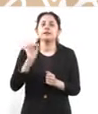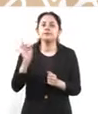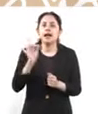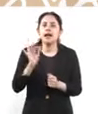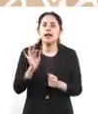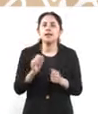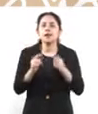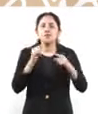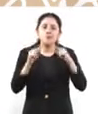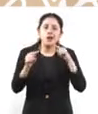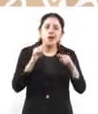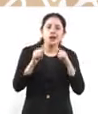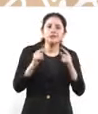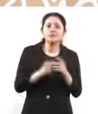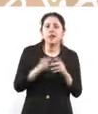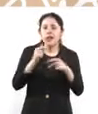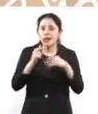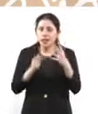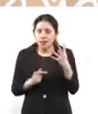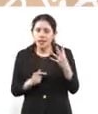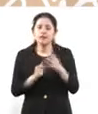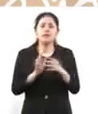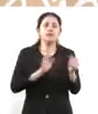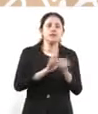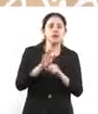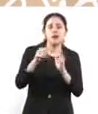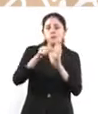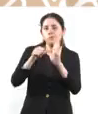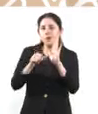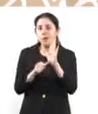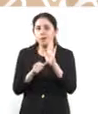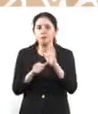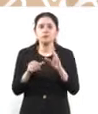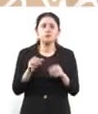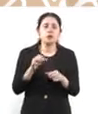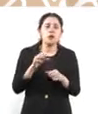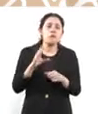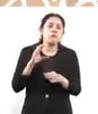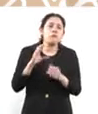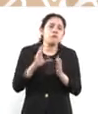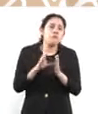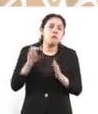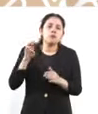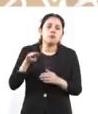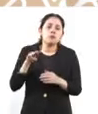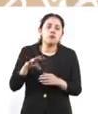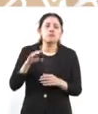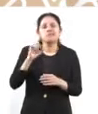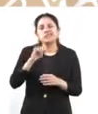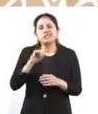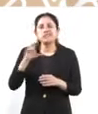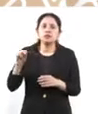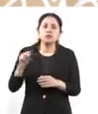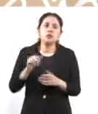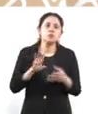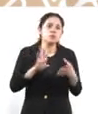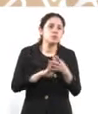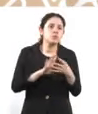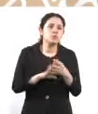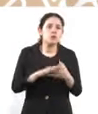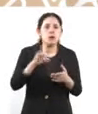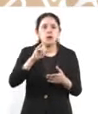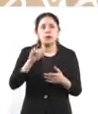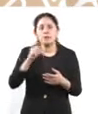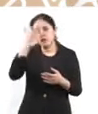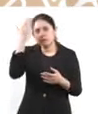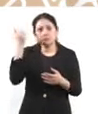los puntos que se aprobaron en el 19 constitucional, si han tenido sentido, si no, si hay más gente inocente en la cárcel por esta razón, bueno,